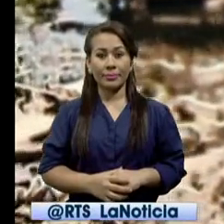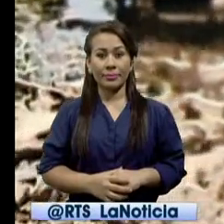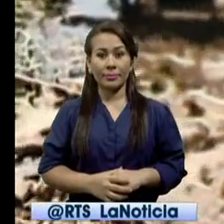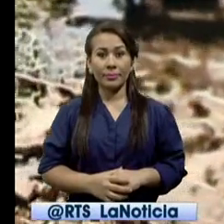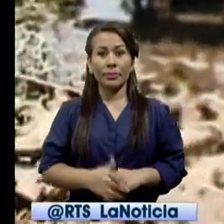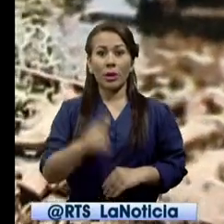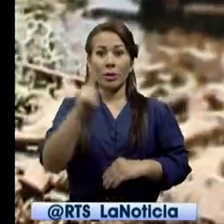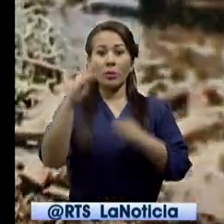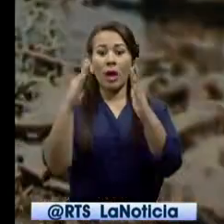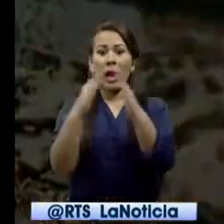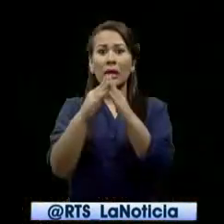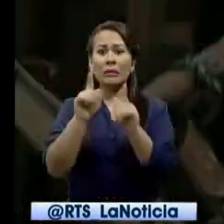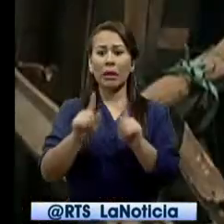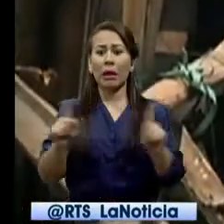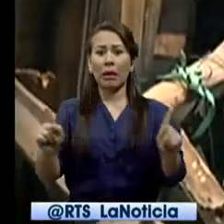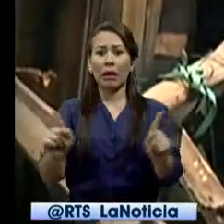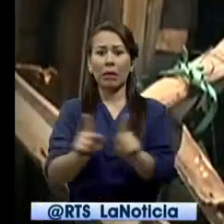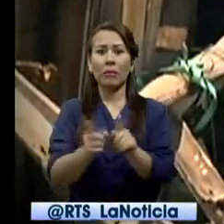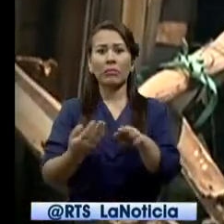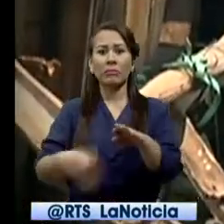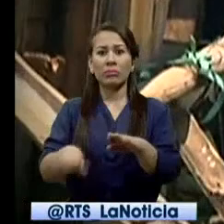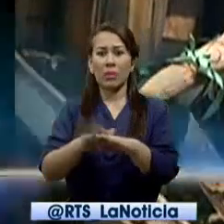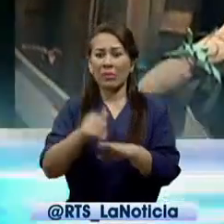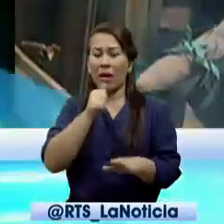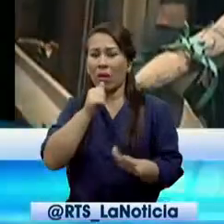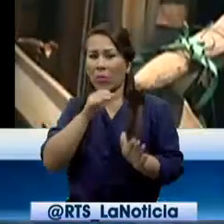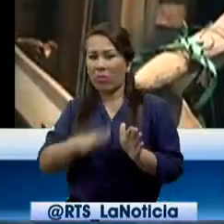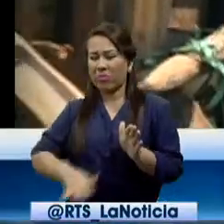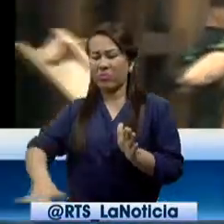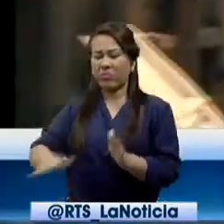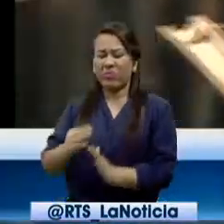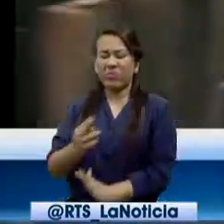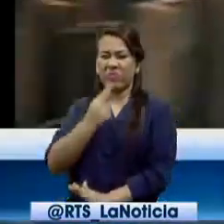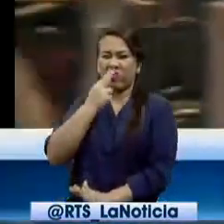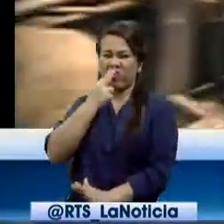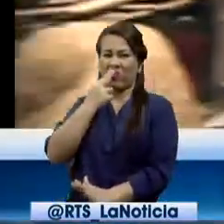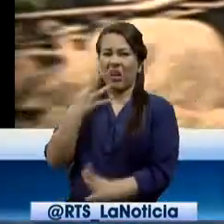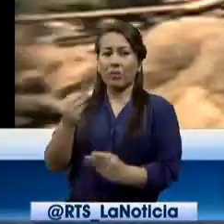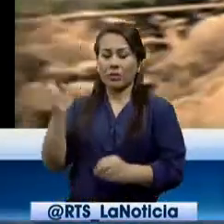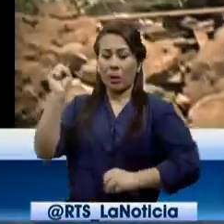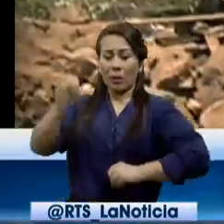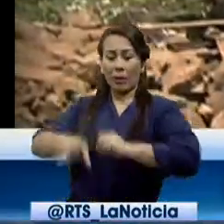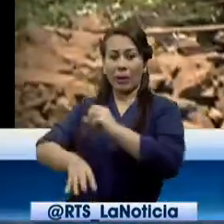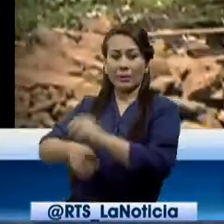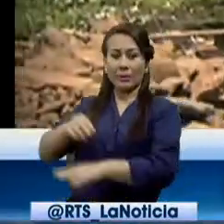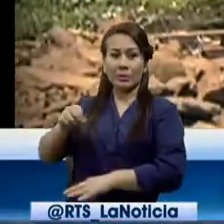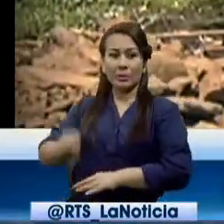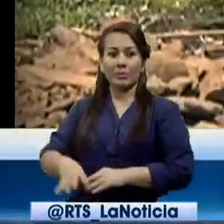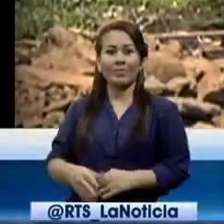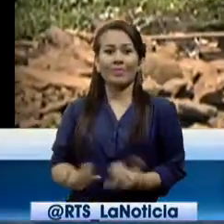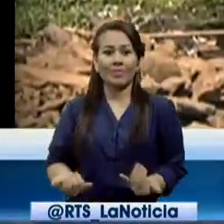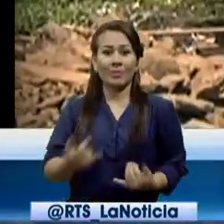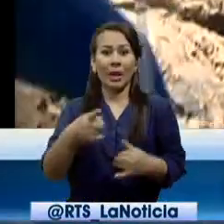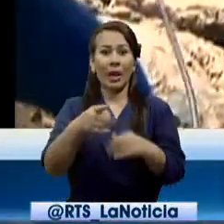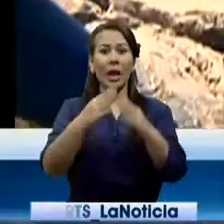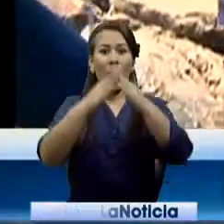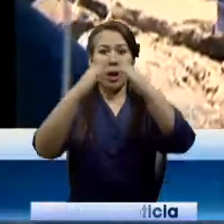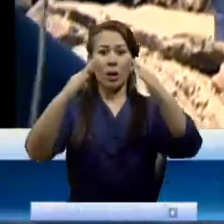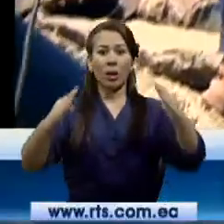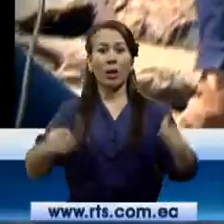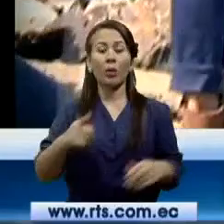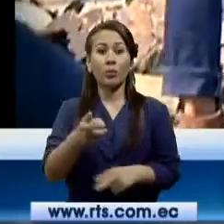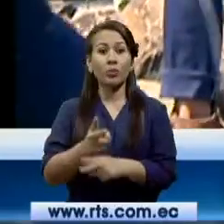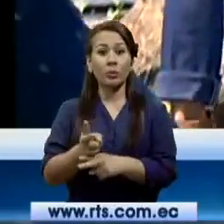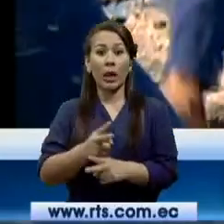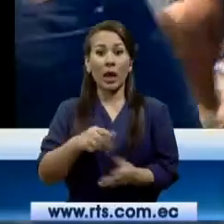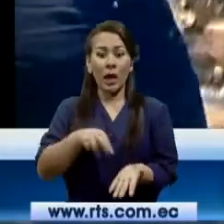Una pequeña covacha levantada sobre una laguna de agua putrefacta y llena de basura es lo que él llama hogar. Voy a secar,